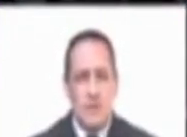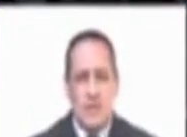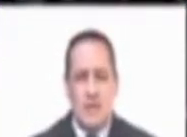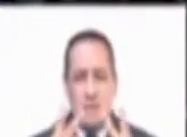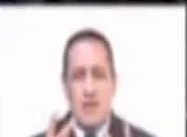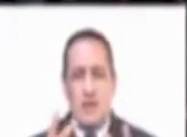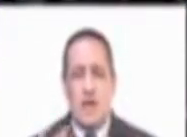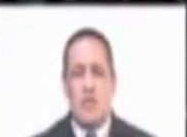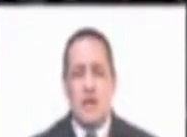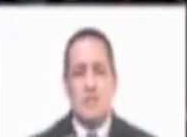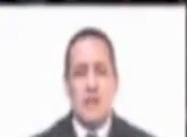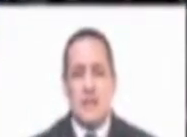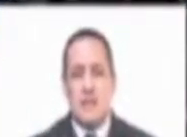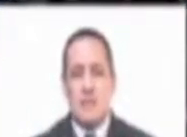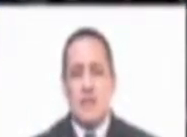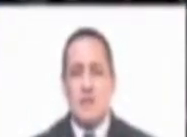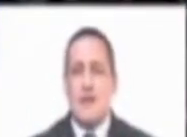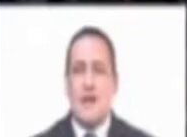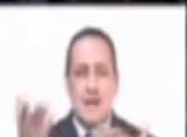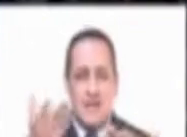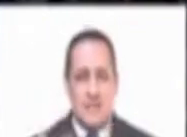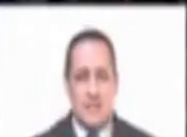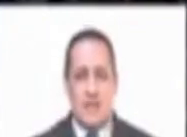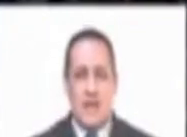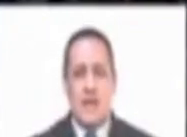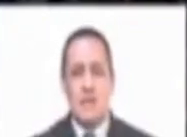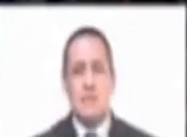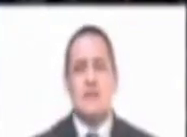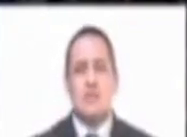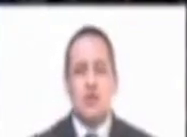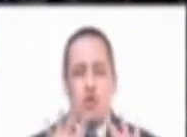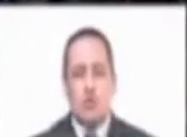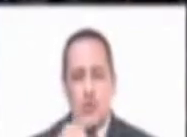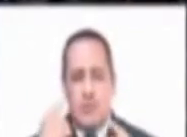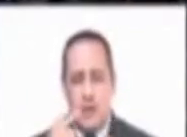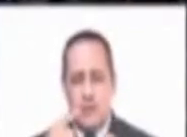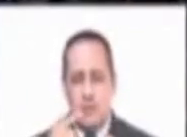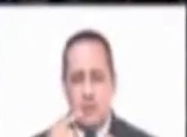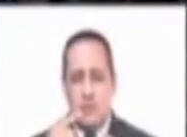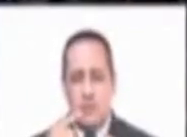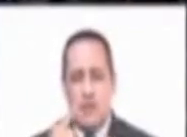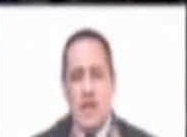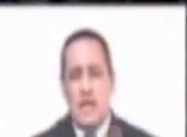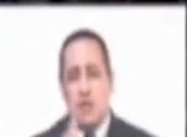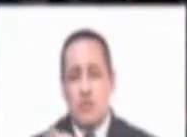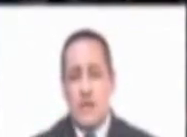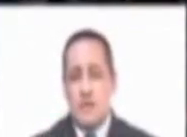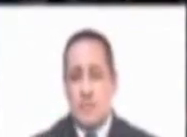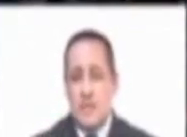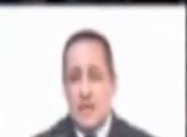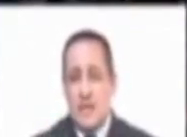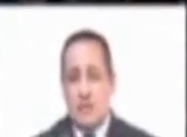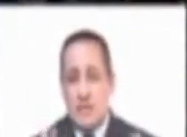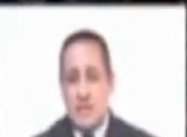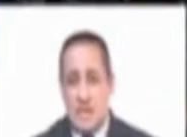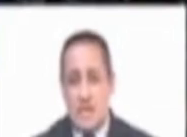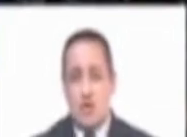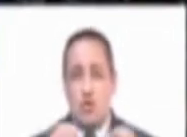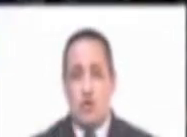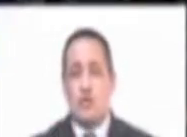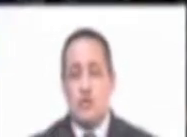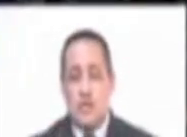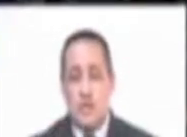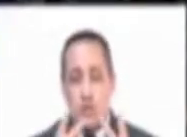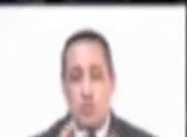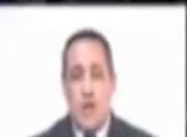también ha señalado que van a recibir al Premier el 8 de marzo Hay algunos que señalan que hay una intención del Congreso de